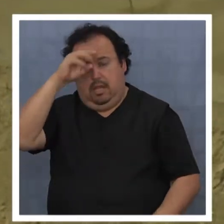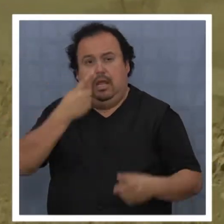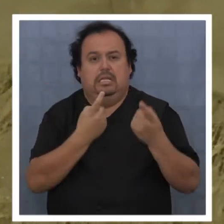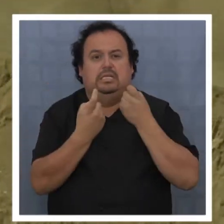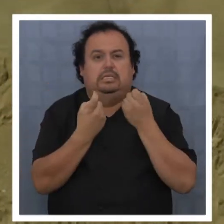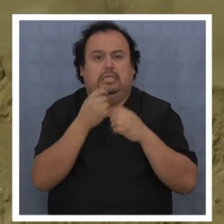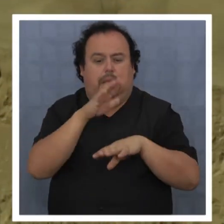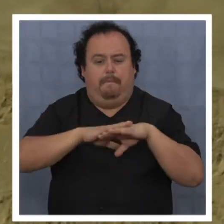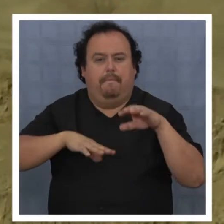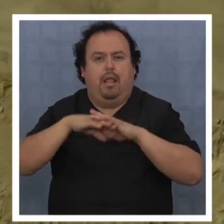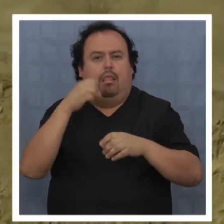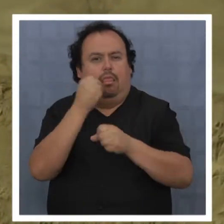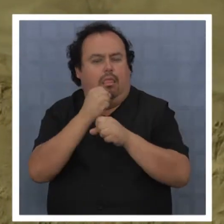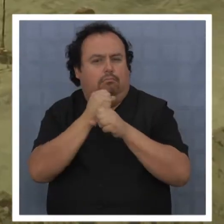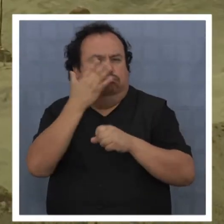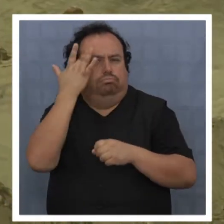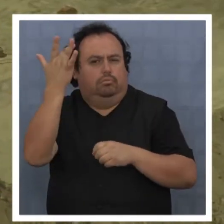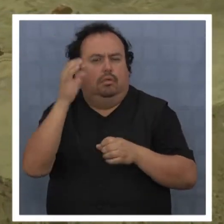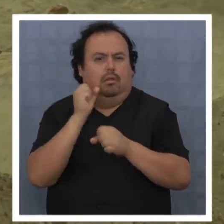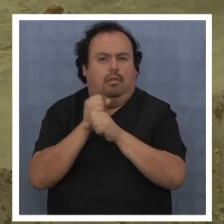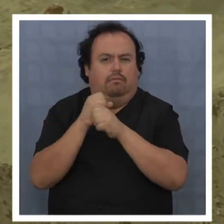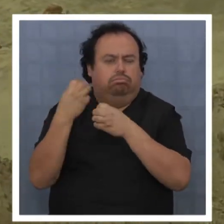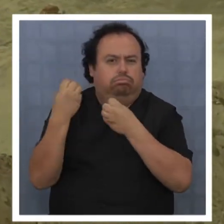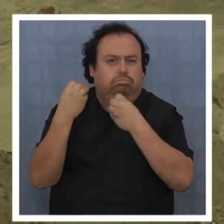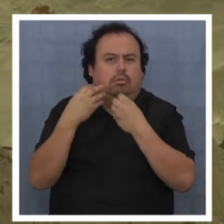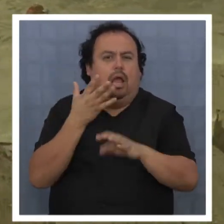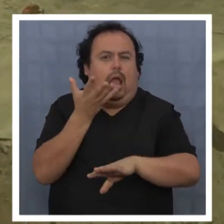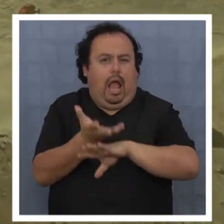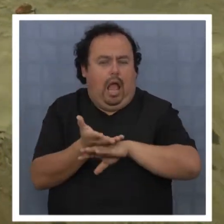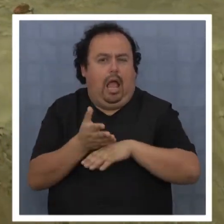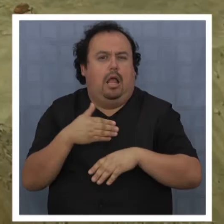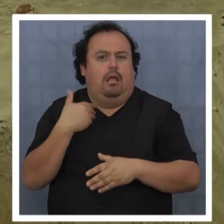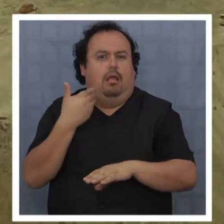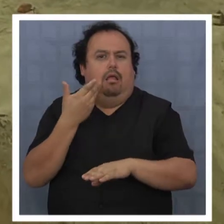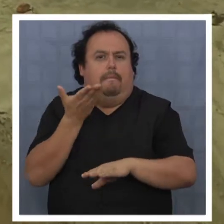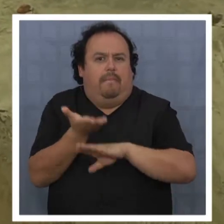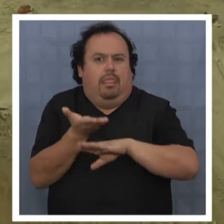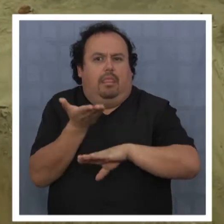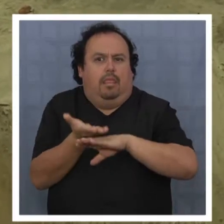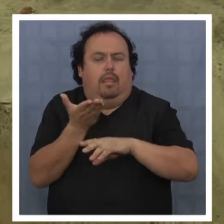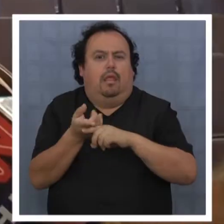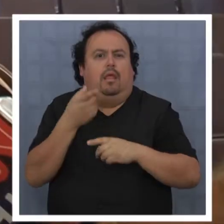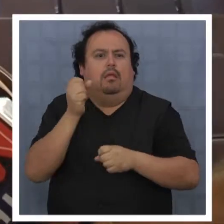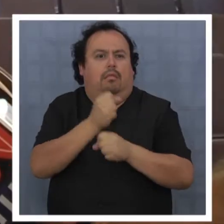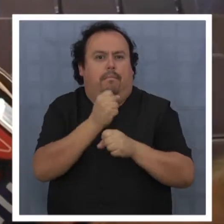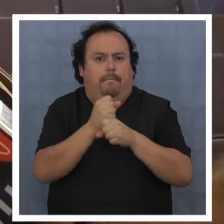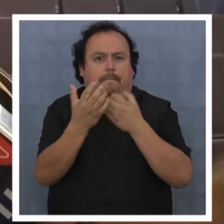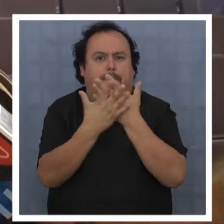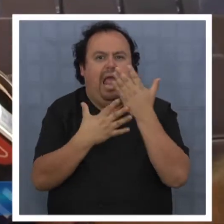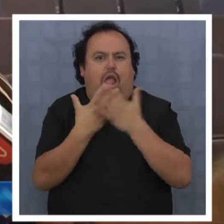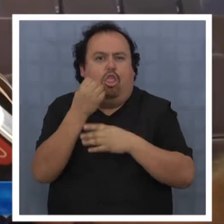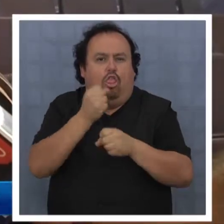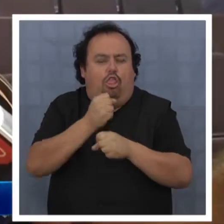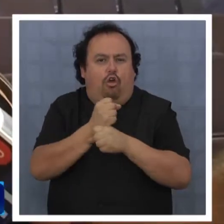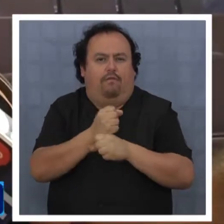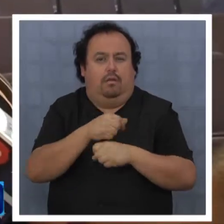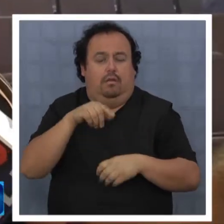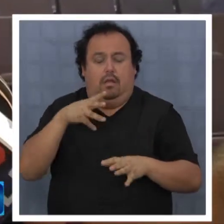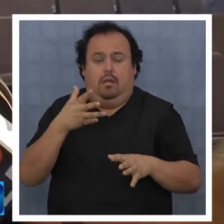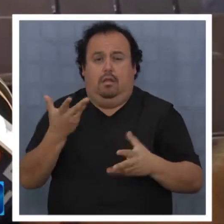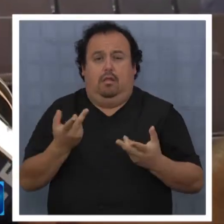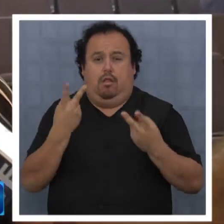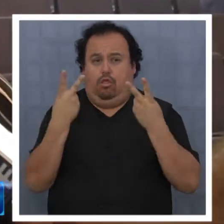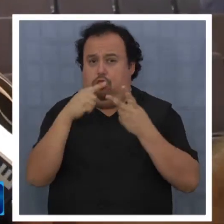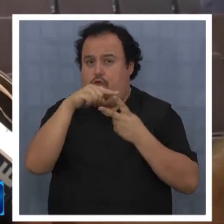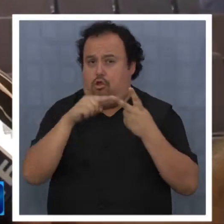Sobre todo por la gran demanda que van a tener las mineras de la mano de obra. Aquí hay dos cosas que son